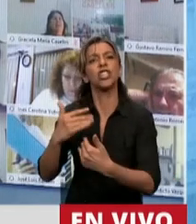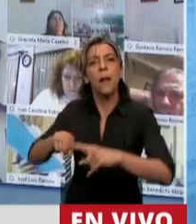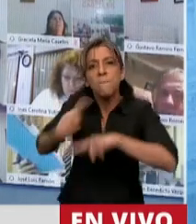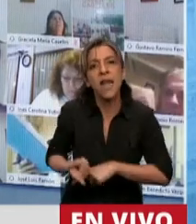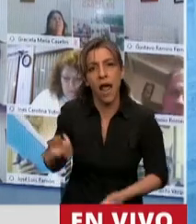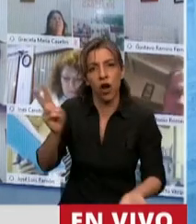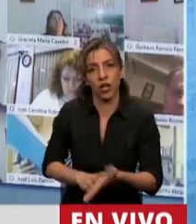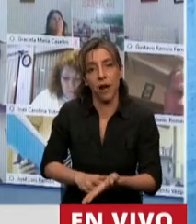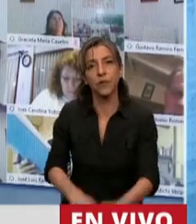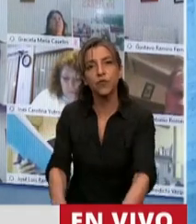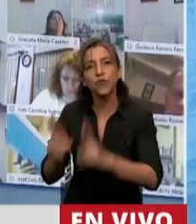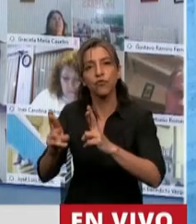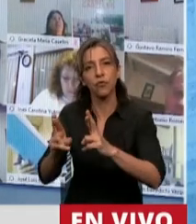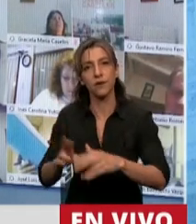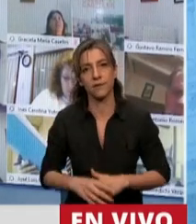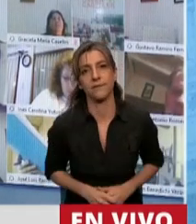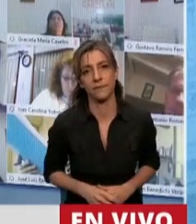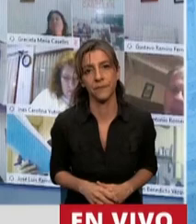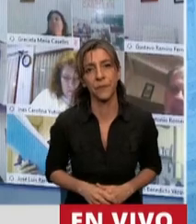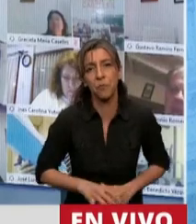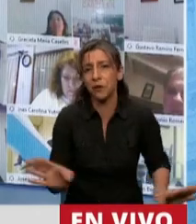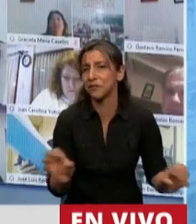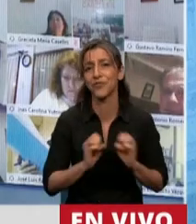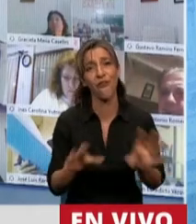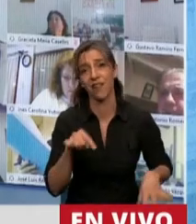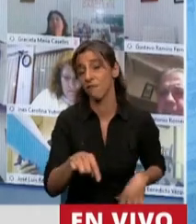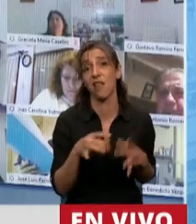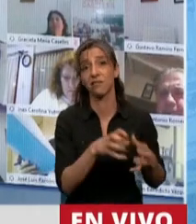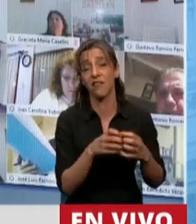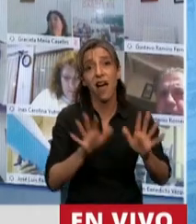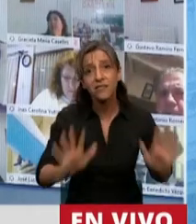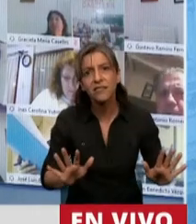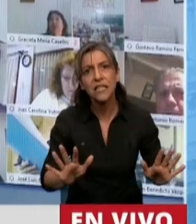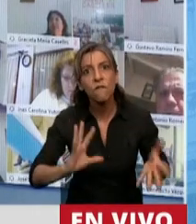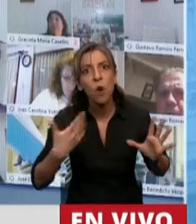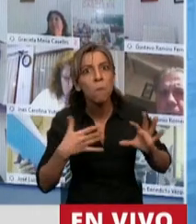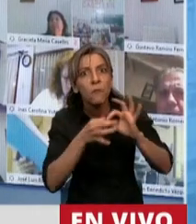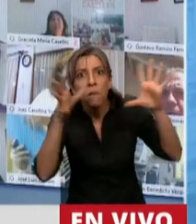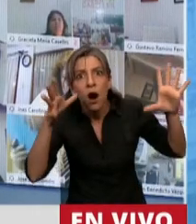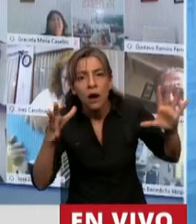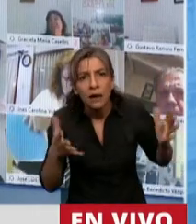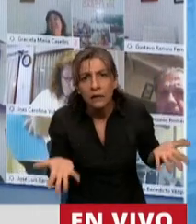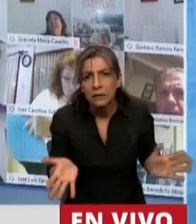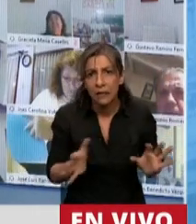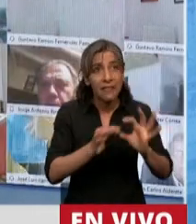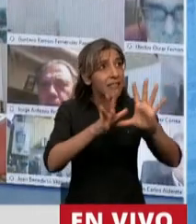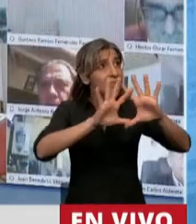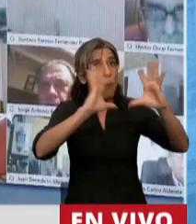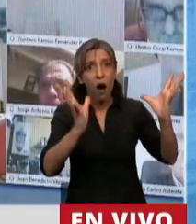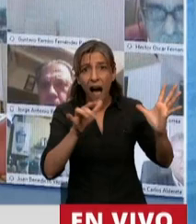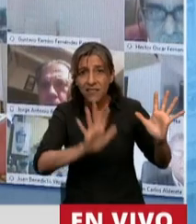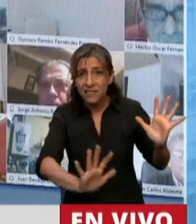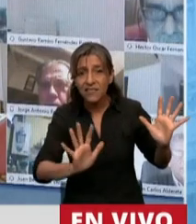porque es horrible estar pasando esta sesión en democracia. Nosotros queremos todos, el presidente